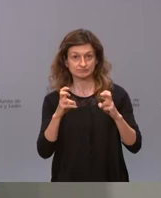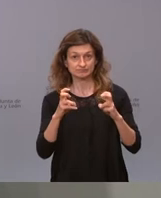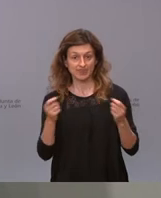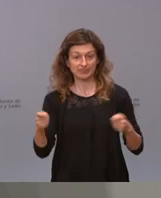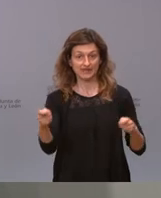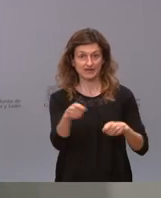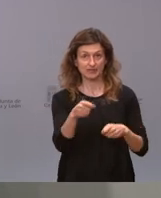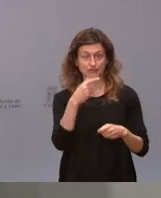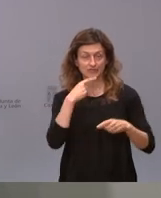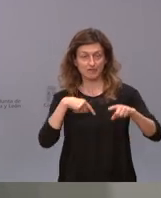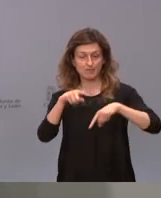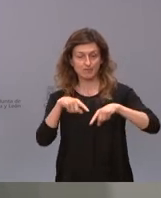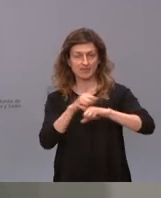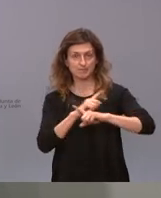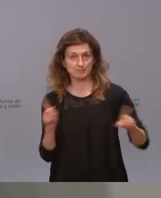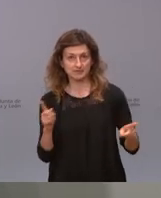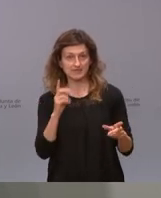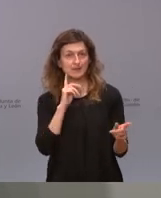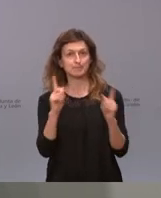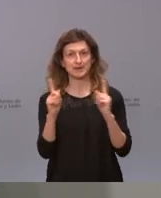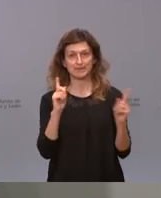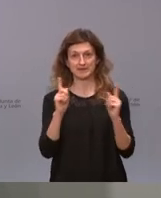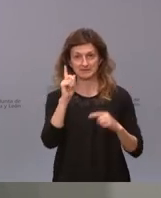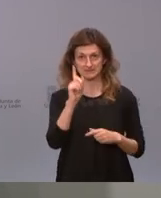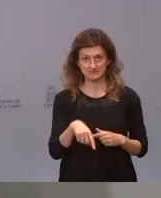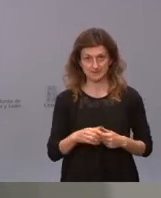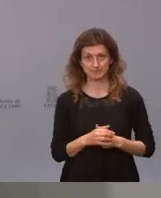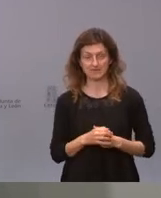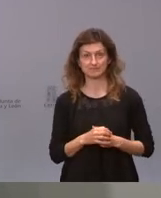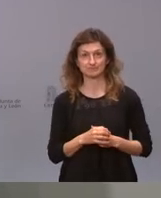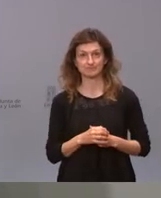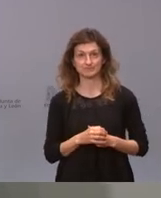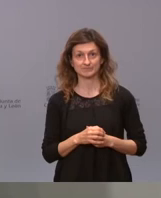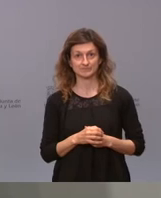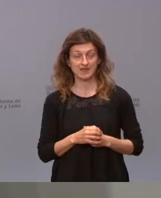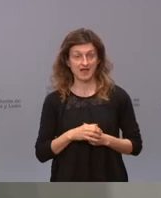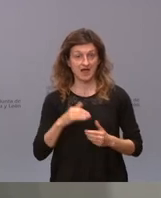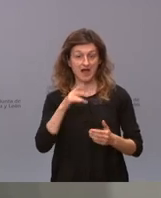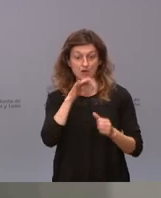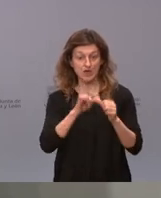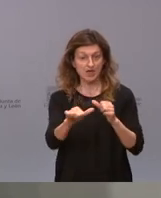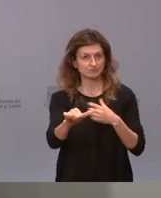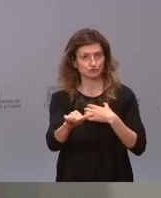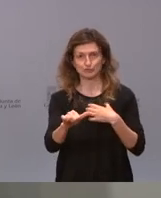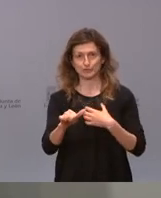impedir la movilidad y prevenir esto que usted dice pero nosotros esto ahora no lo podemos hacer